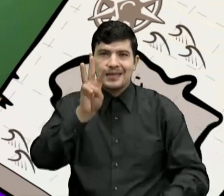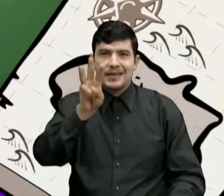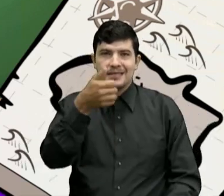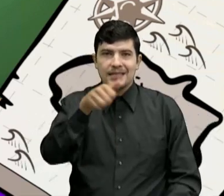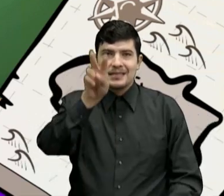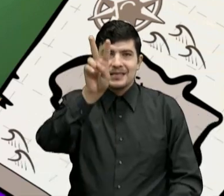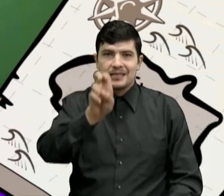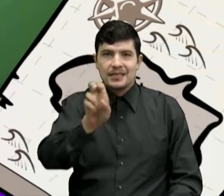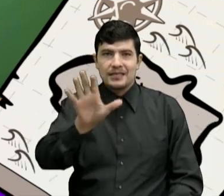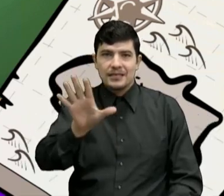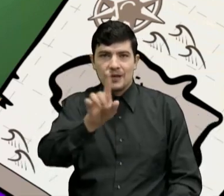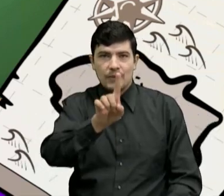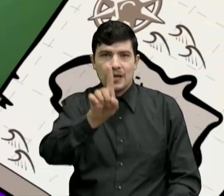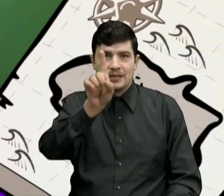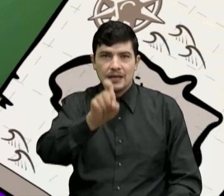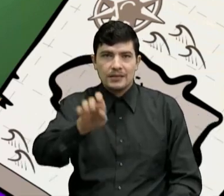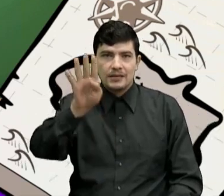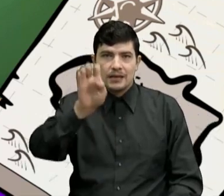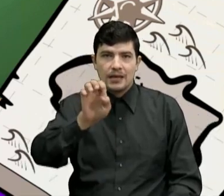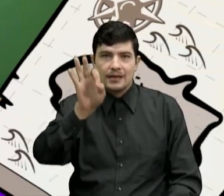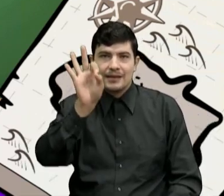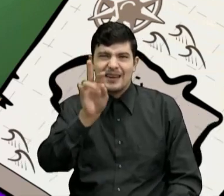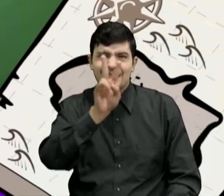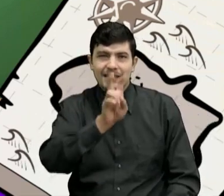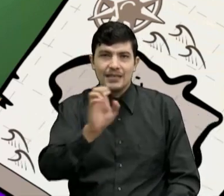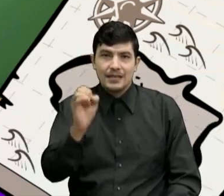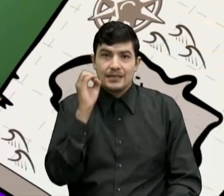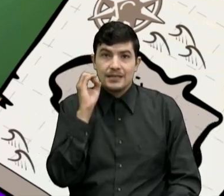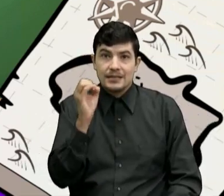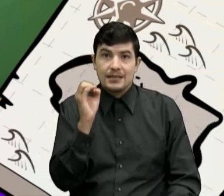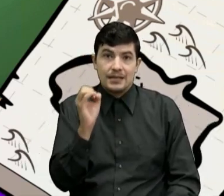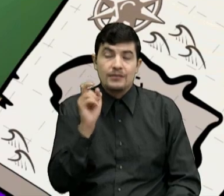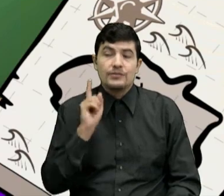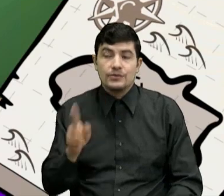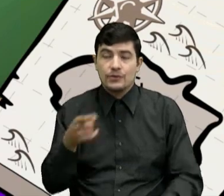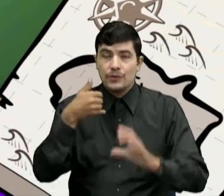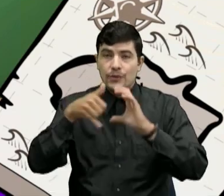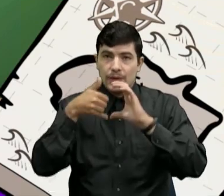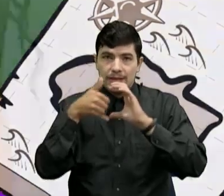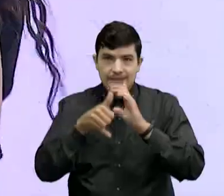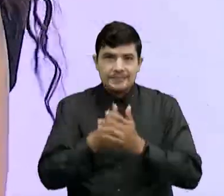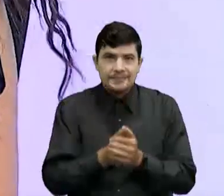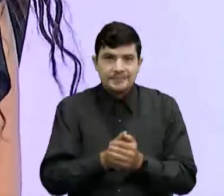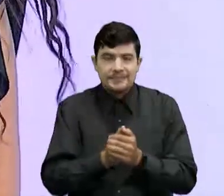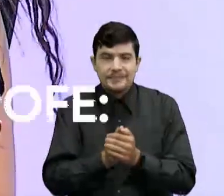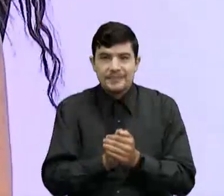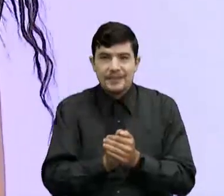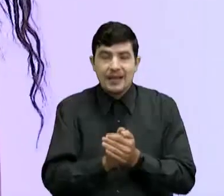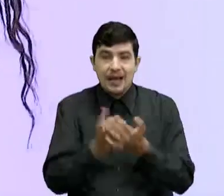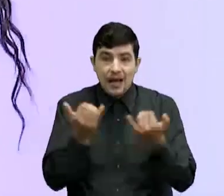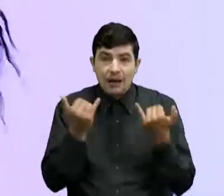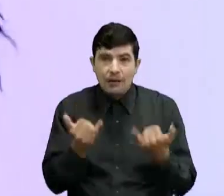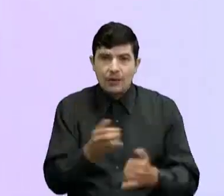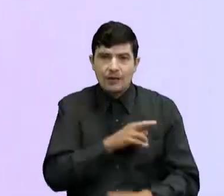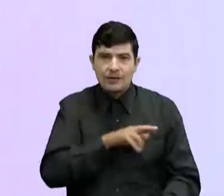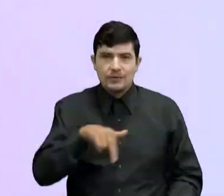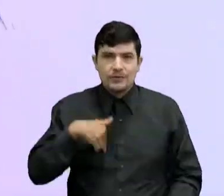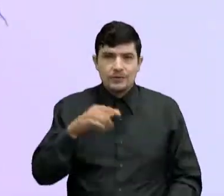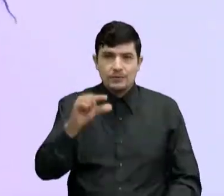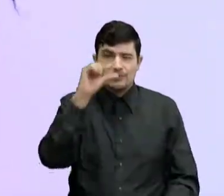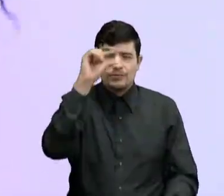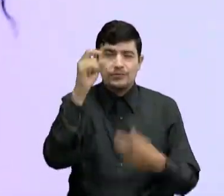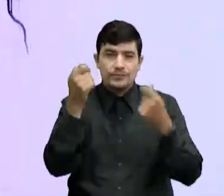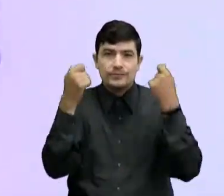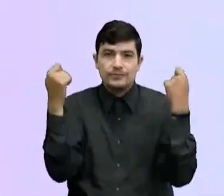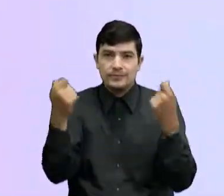317-5169-370 Que es nuestra línea de WhatsApp Por el momento vamos a irnos con una pequeña